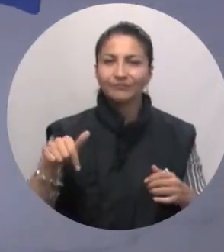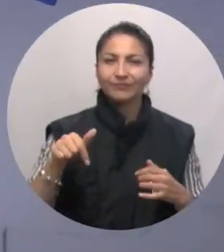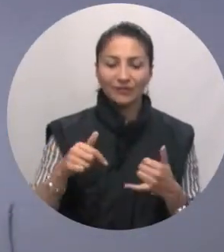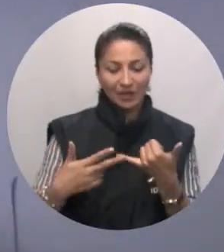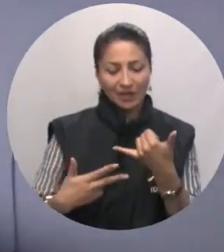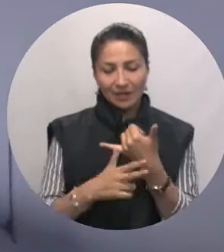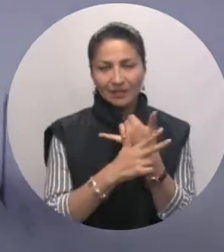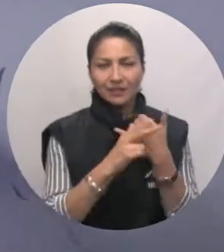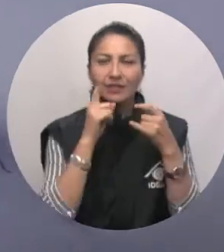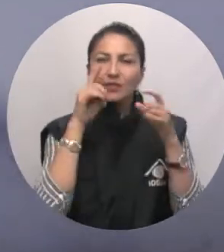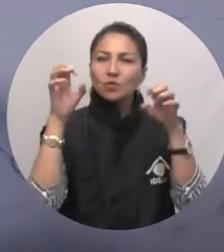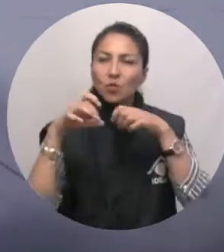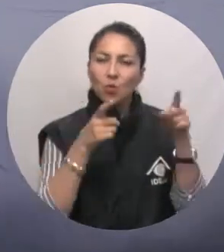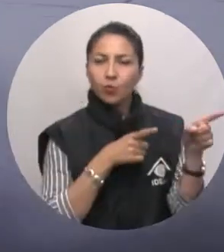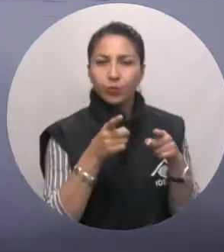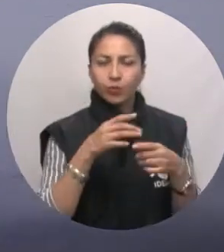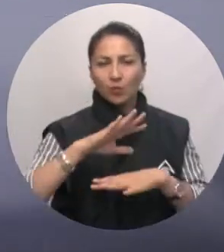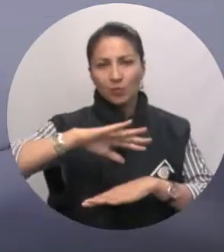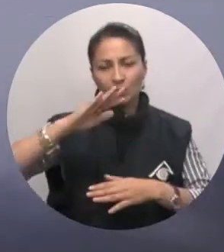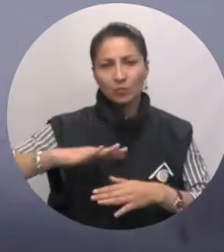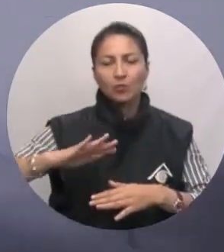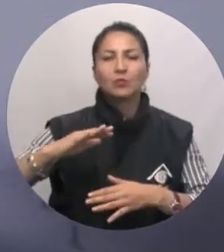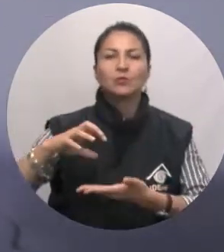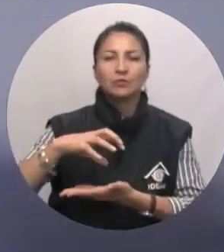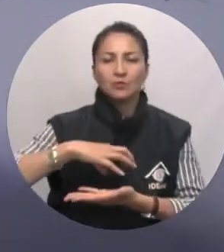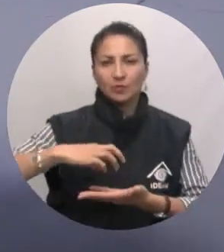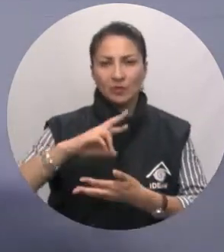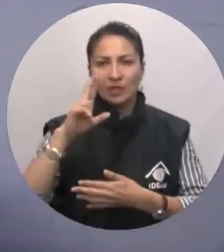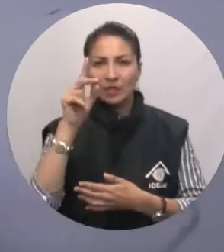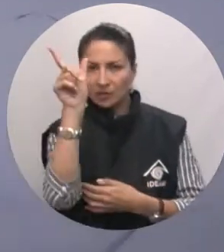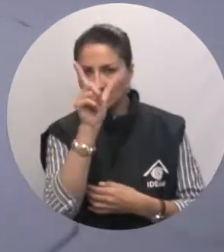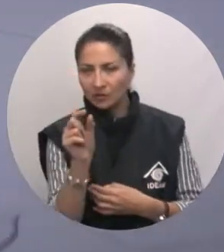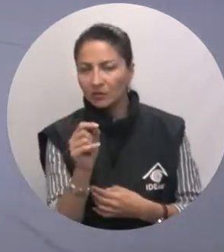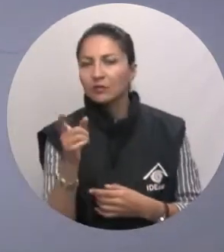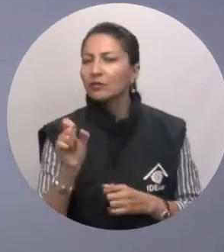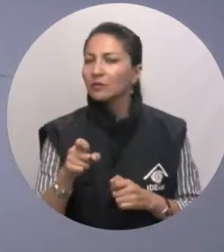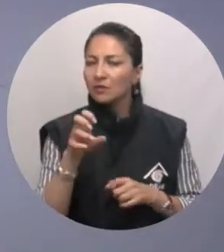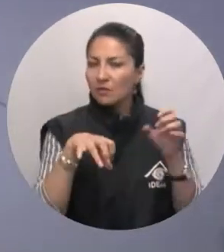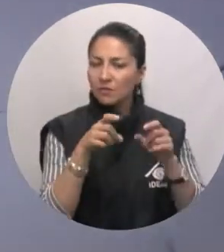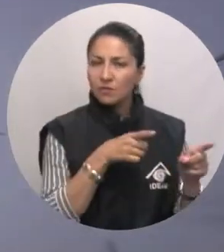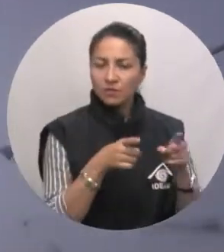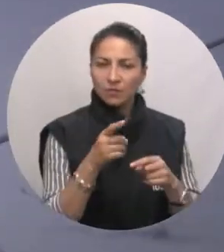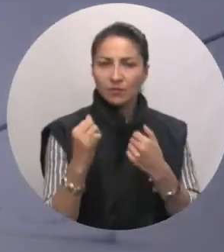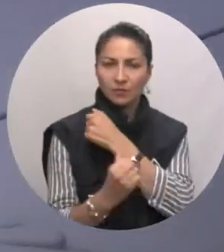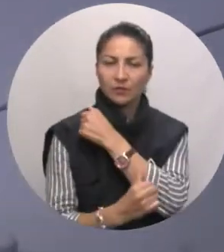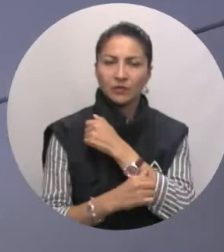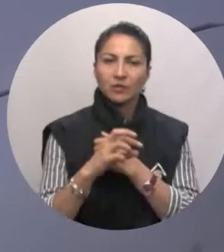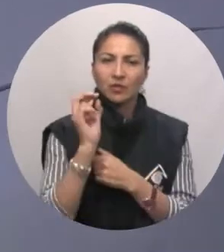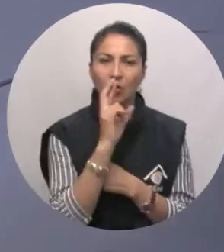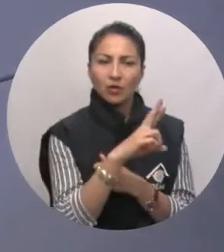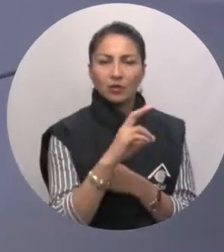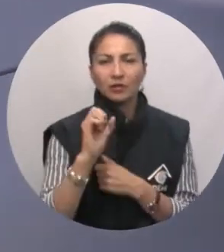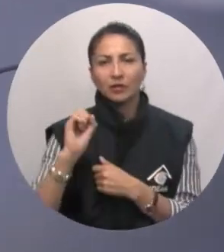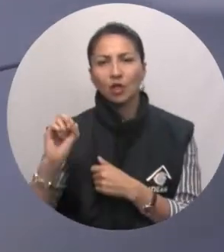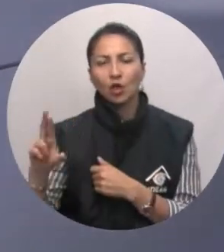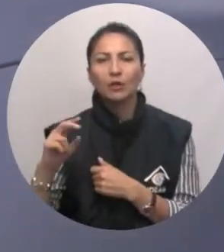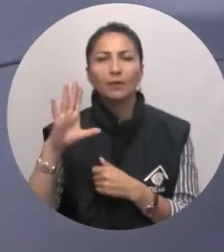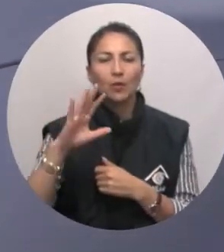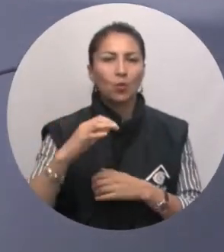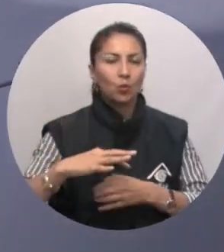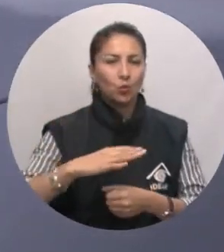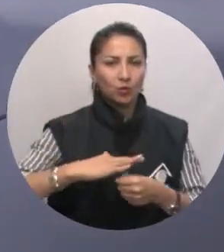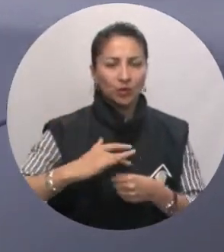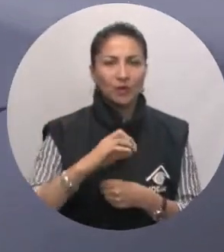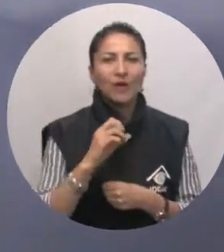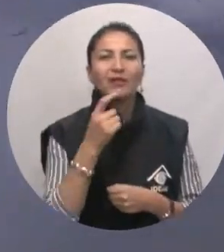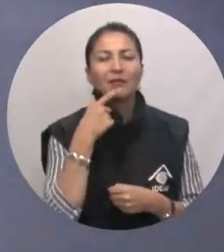Nuestra zona andina se espera con lluvias sobre Antioquia, Santander y Zaralda, con lluvias menos fuertes sobre Boyacá, oriente y norte de Cundinamarca,